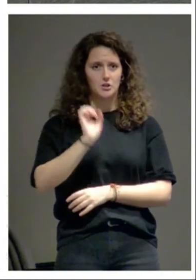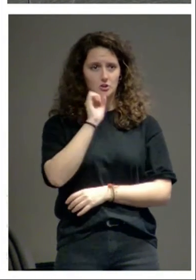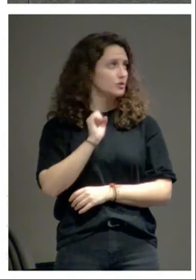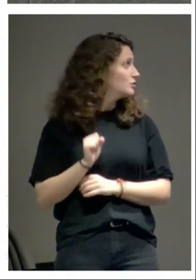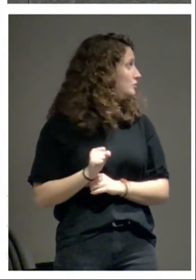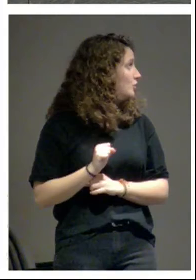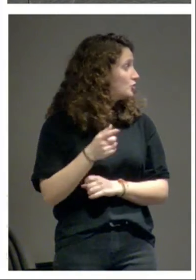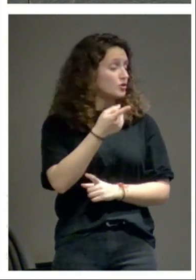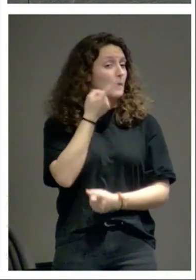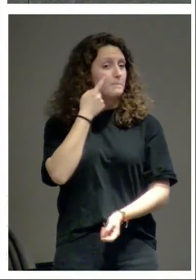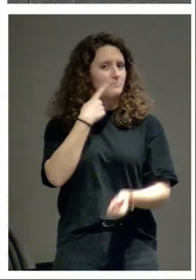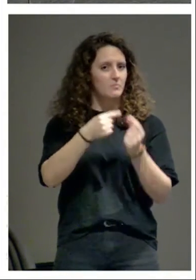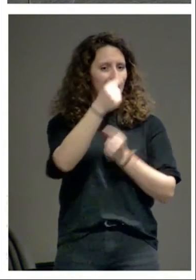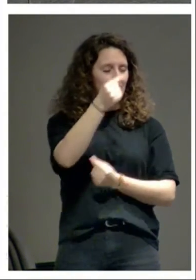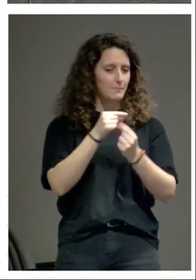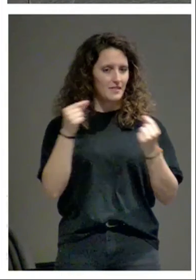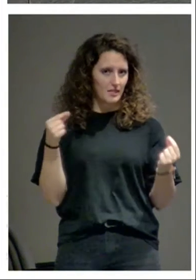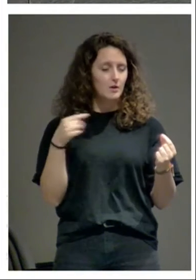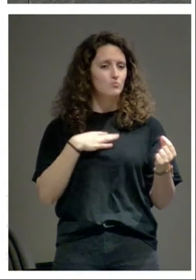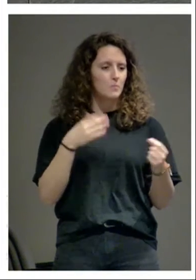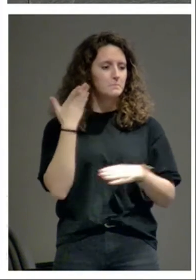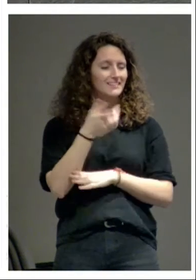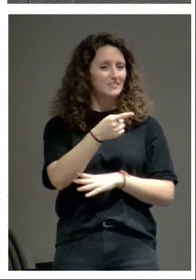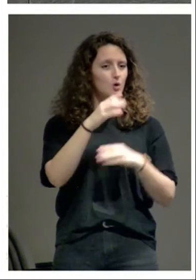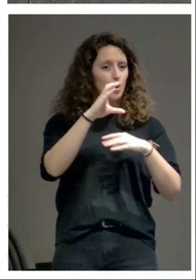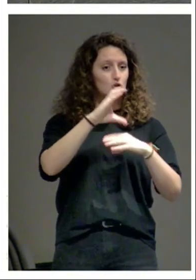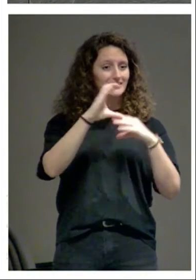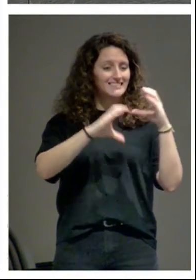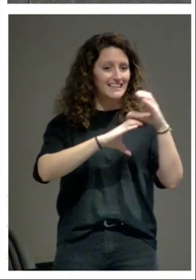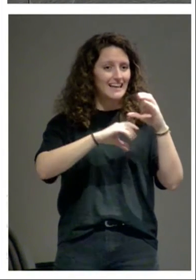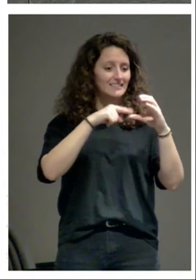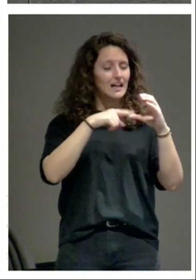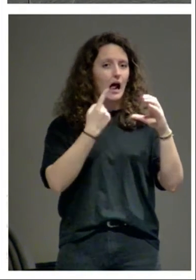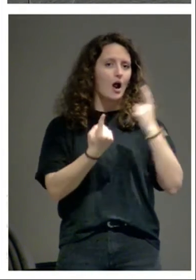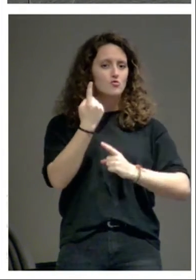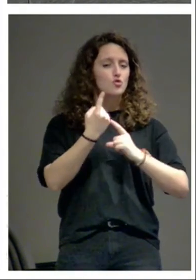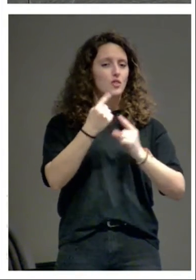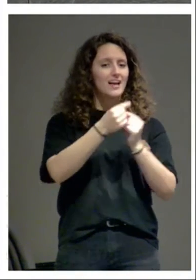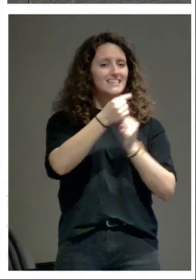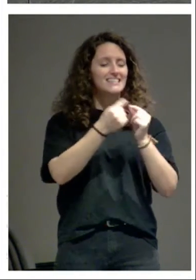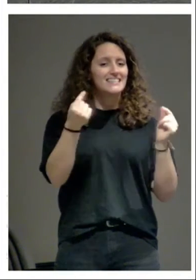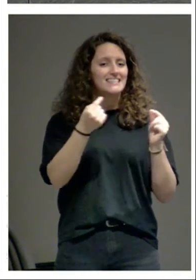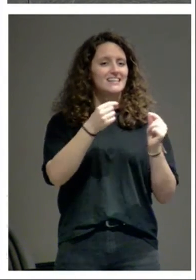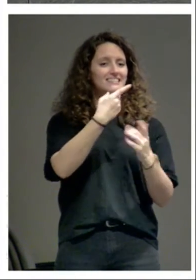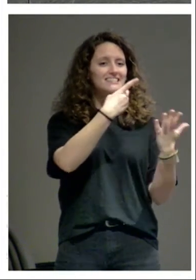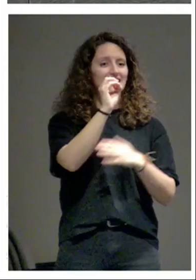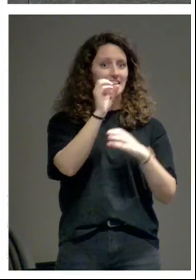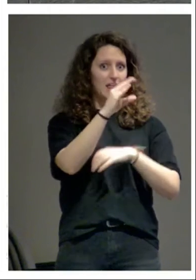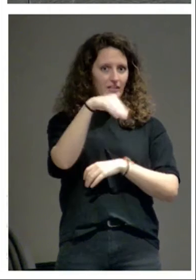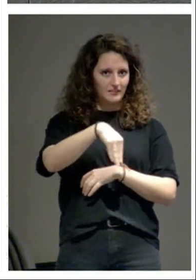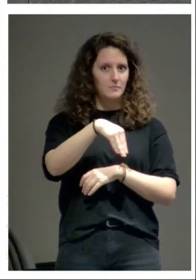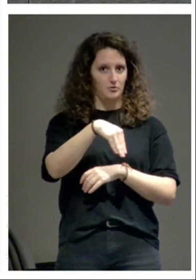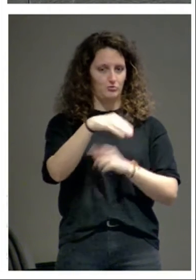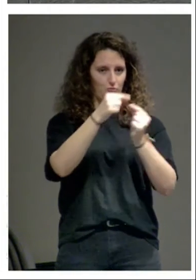van con el metro y se ponen a medir se van a encontrar que hay sillares algunos de 60 centímetros de altura una